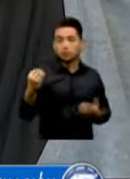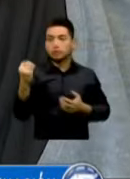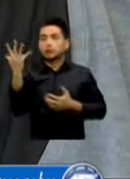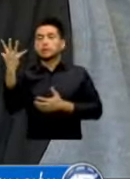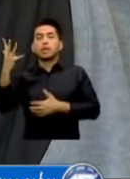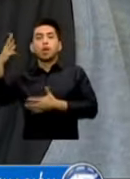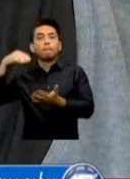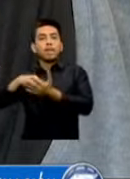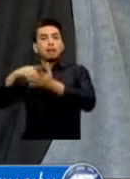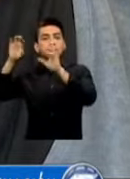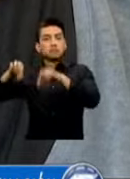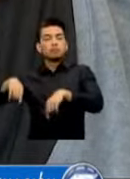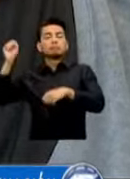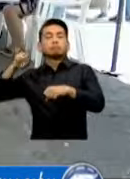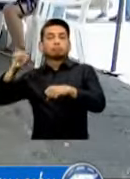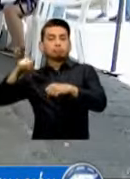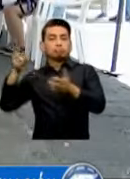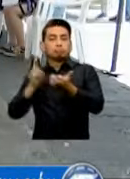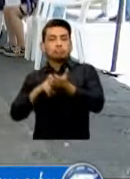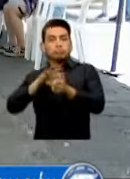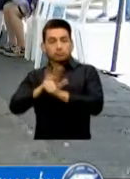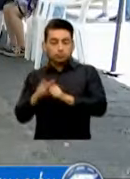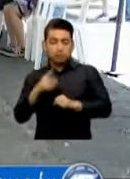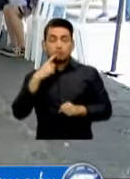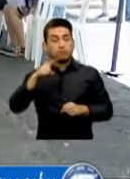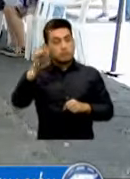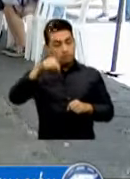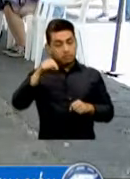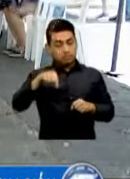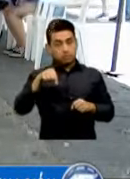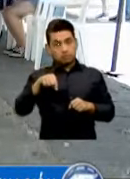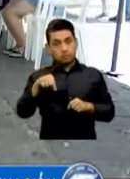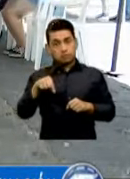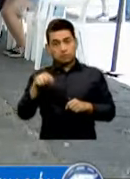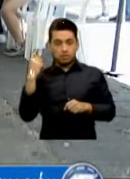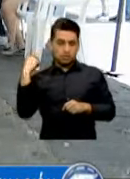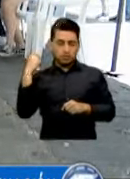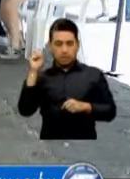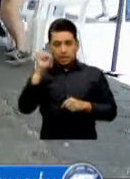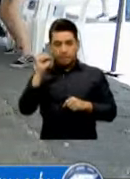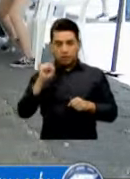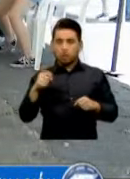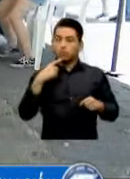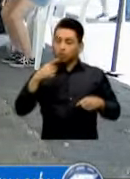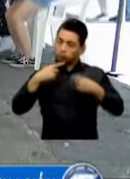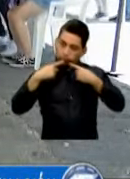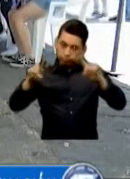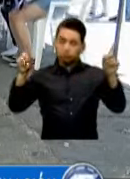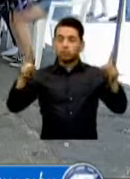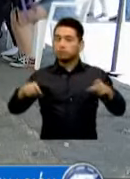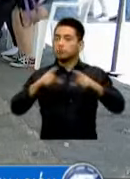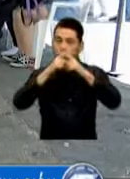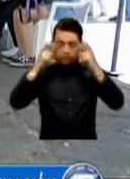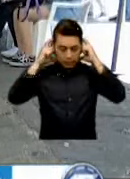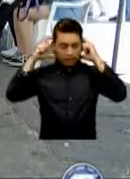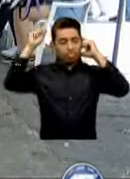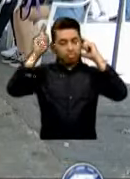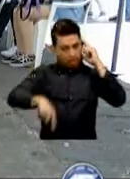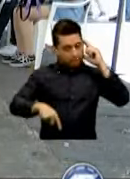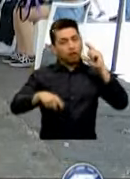semana Que se retoma La obligatoriedad Del uso De la mascarilla En lugares abiertos Y cerrados Para todos Los colores De alerta